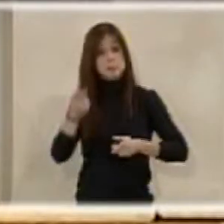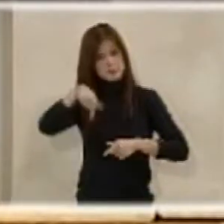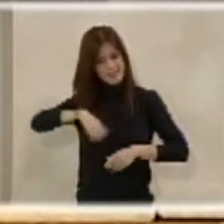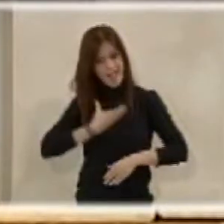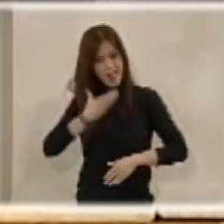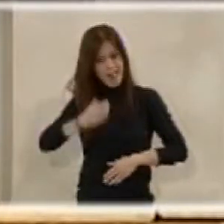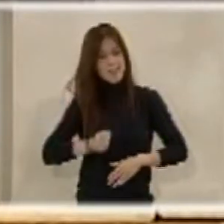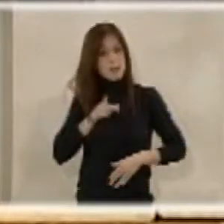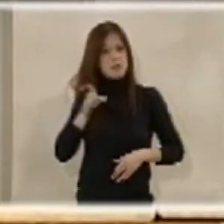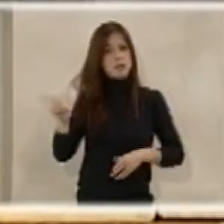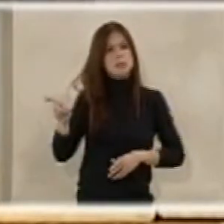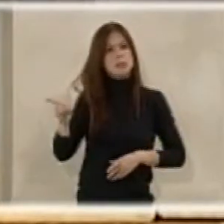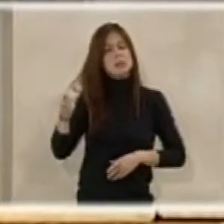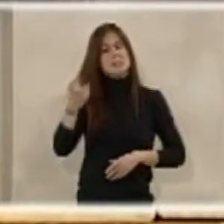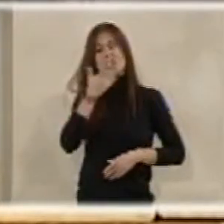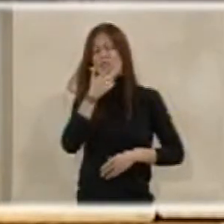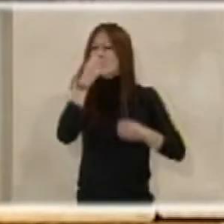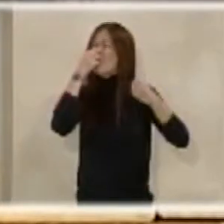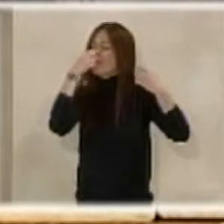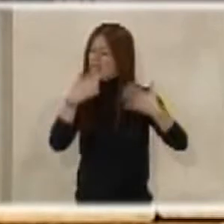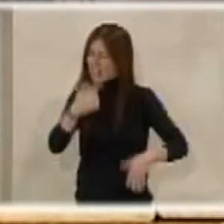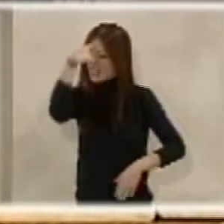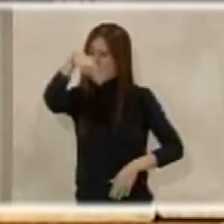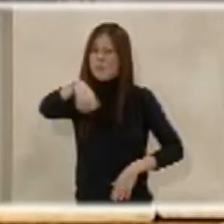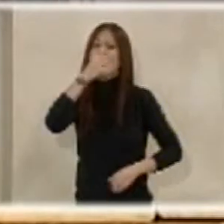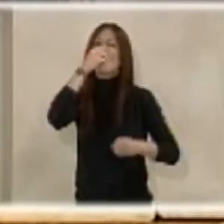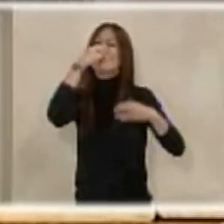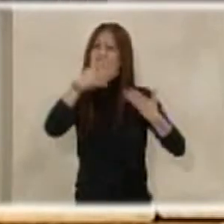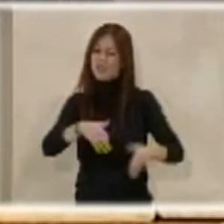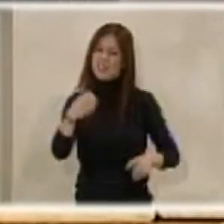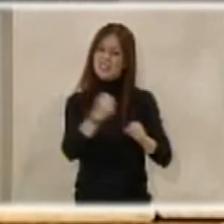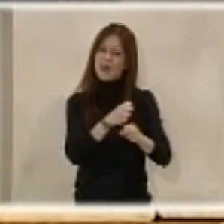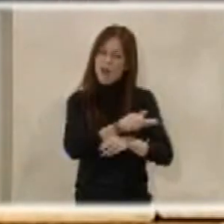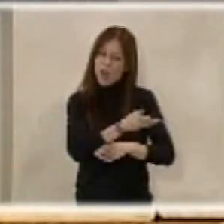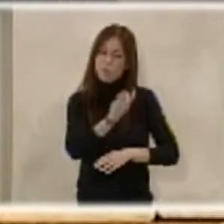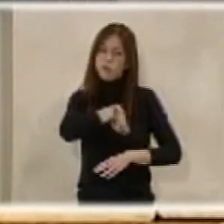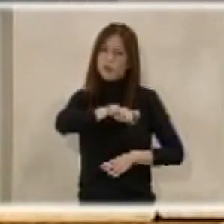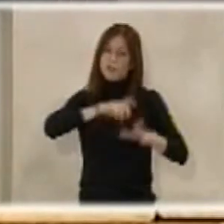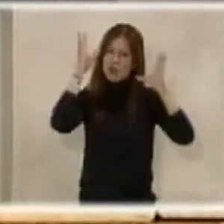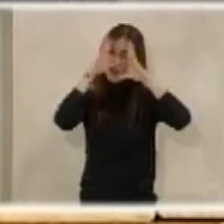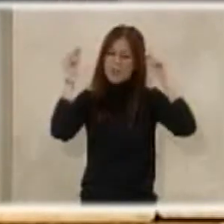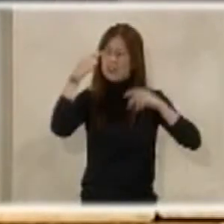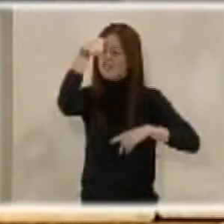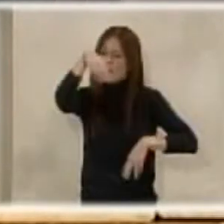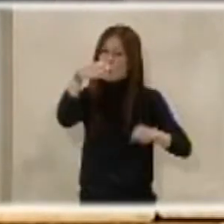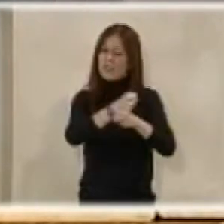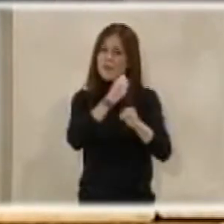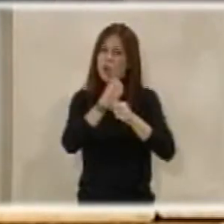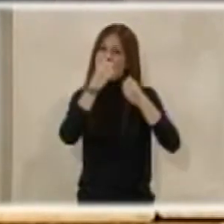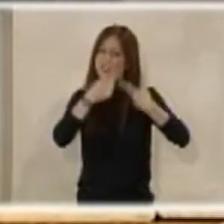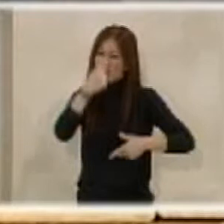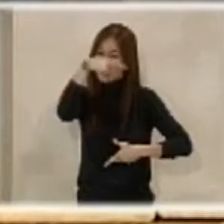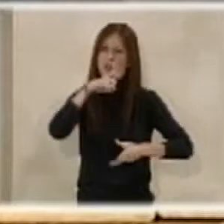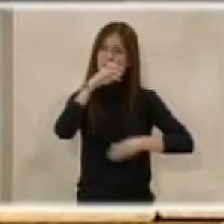este alcalde conocemos de primera mano la labor que realizan las fuerzas y cuerpos de seguridad